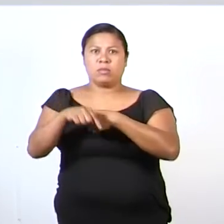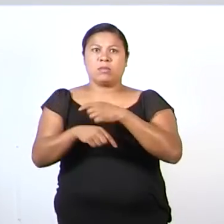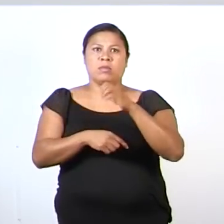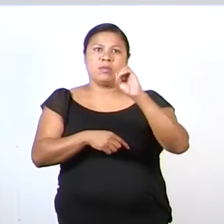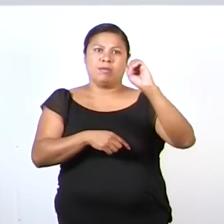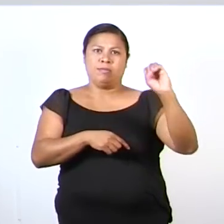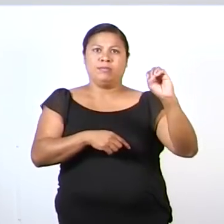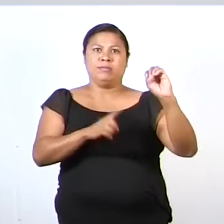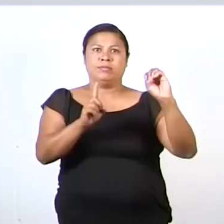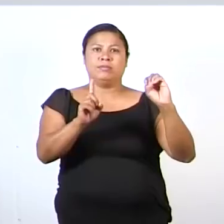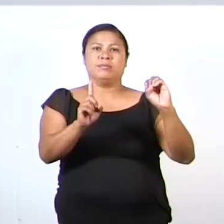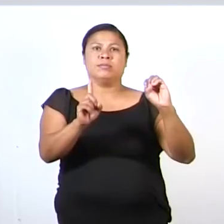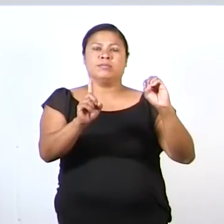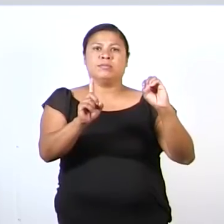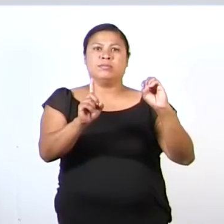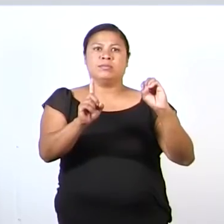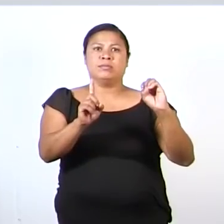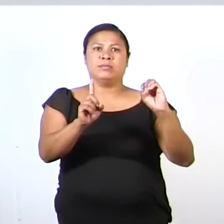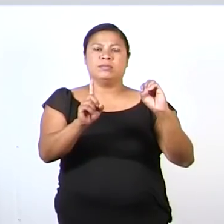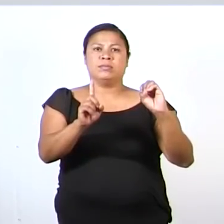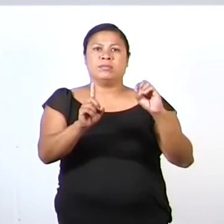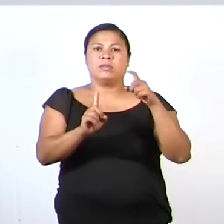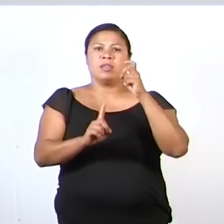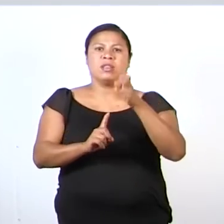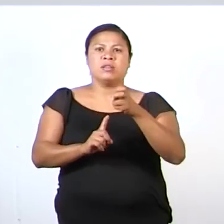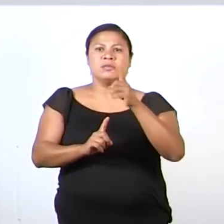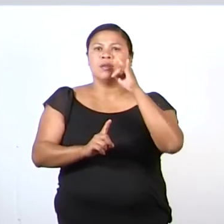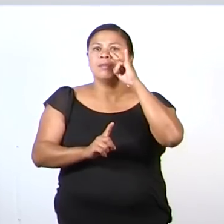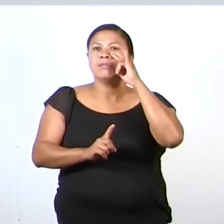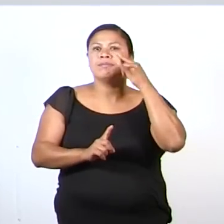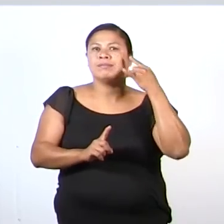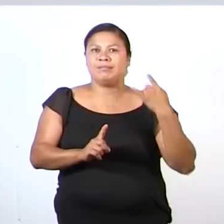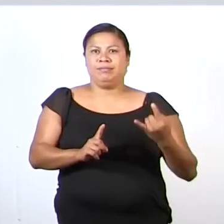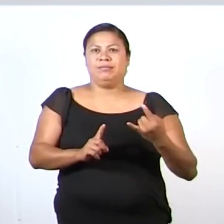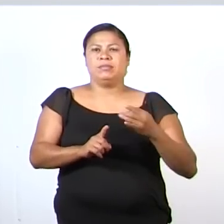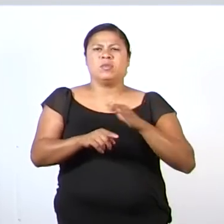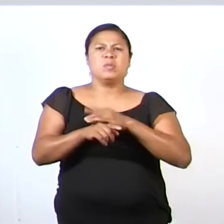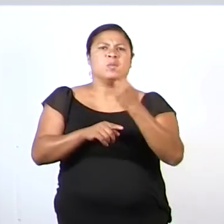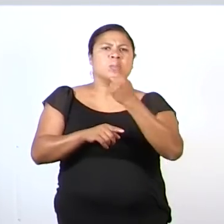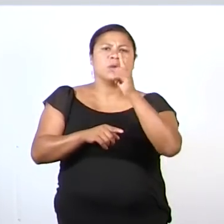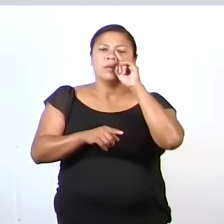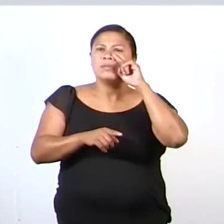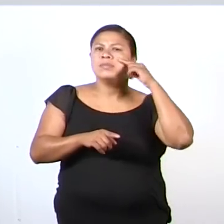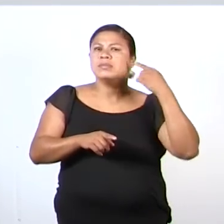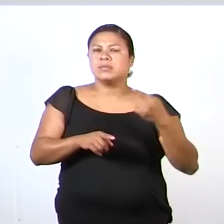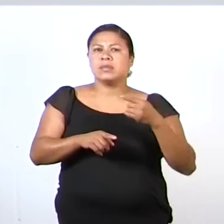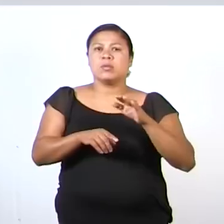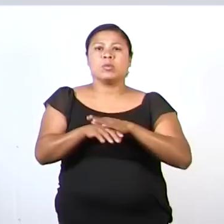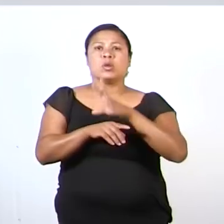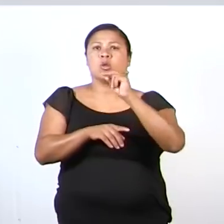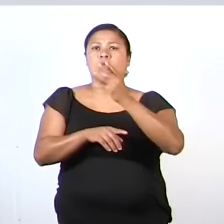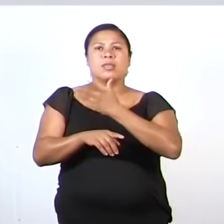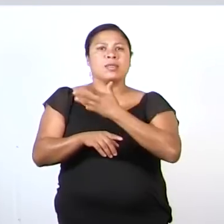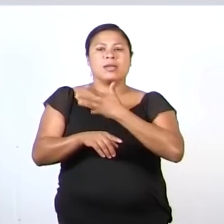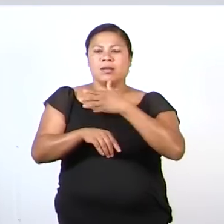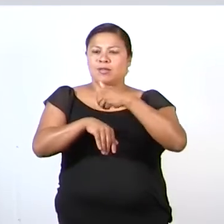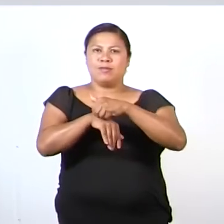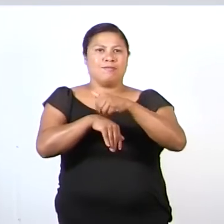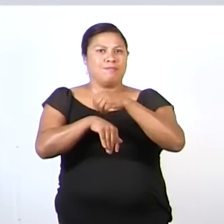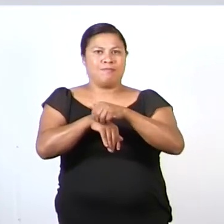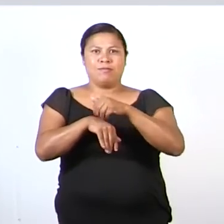es invisible. Porque no presenta una cantidad.